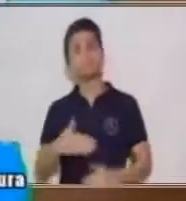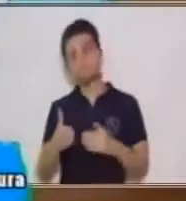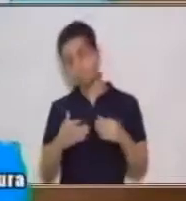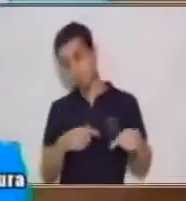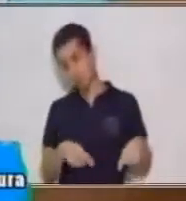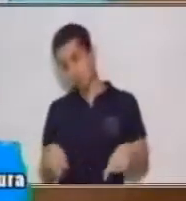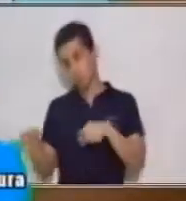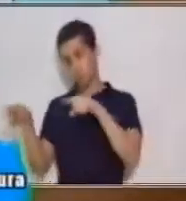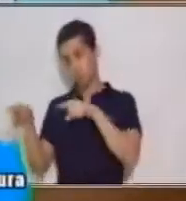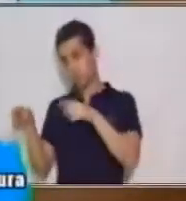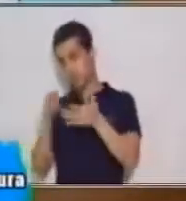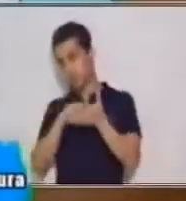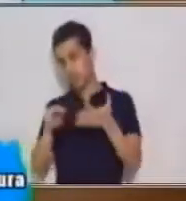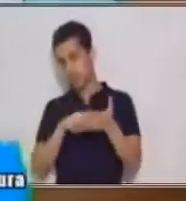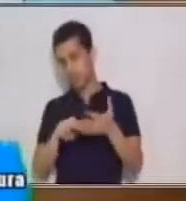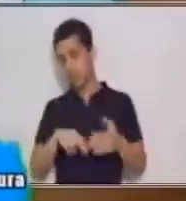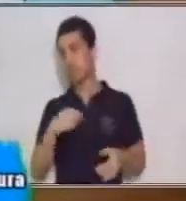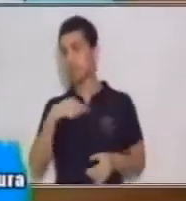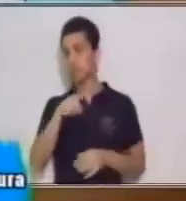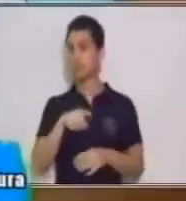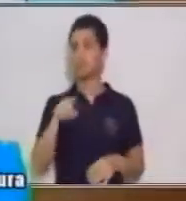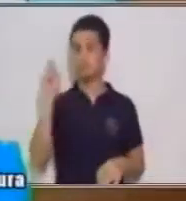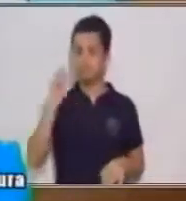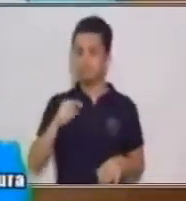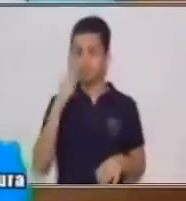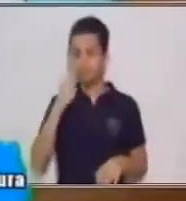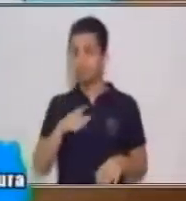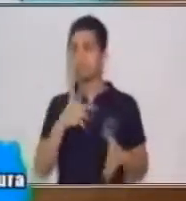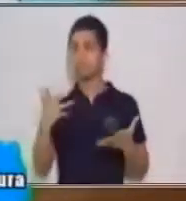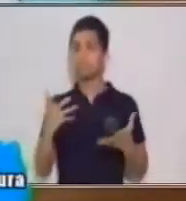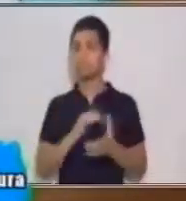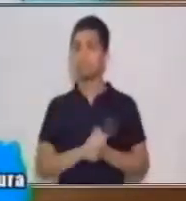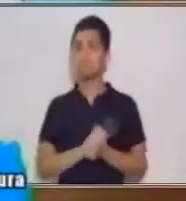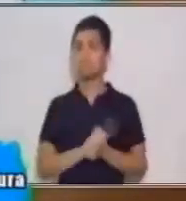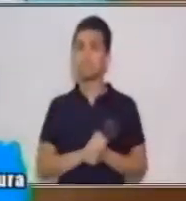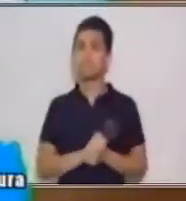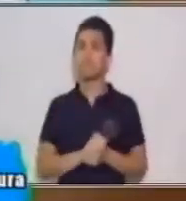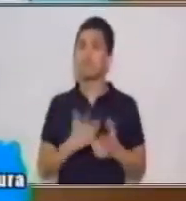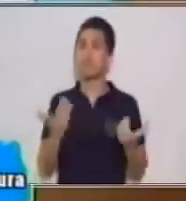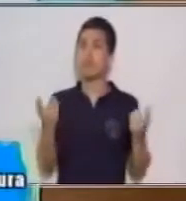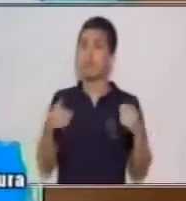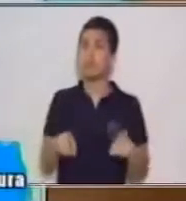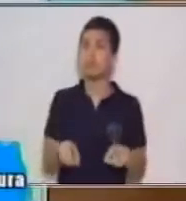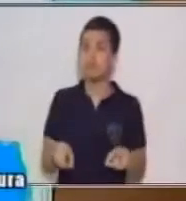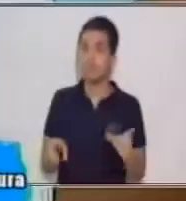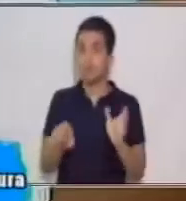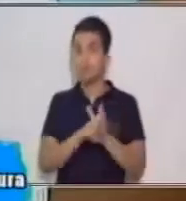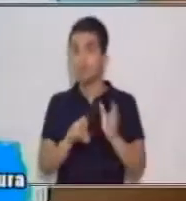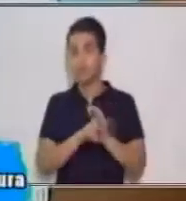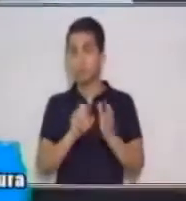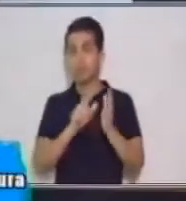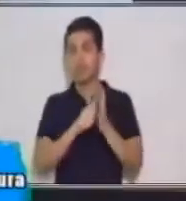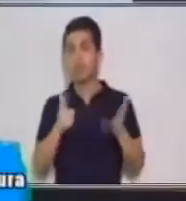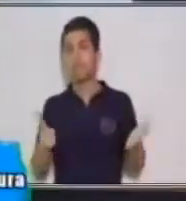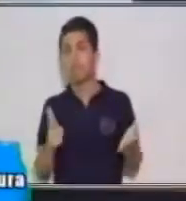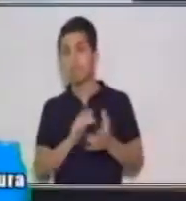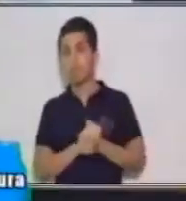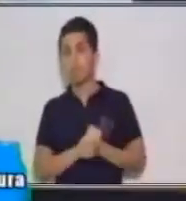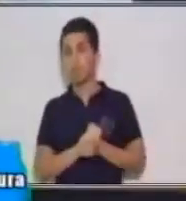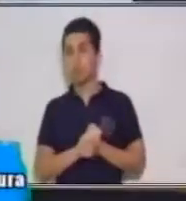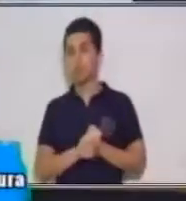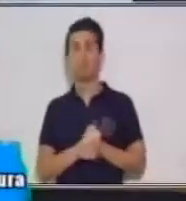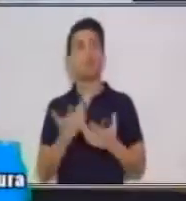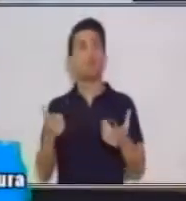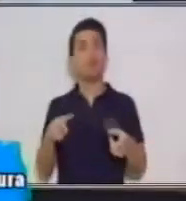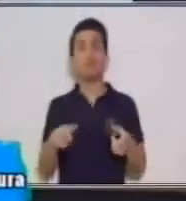lectura, nosotros tenemos que ir prediciendo qué puede pasar. Por ejemplo, si es un libro, ¿de qué